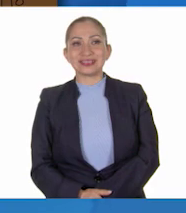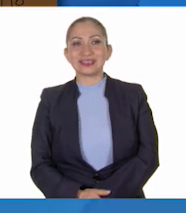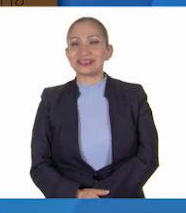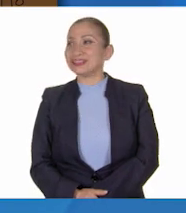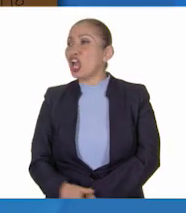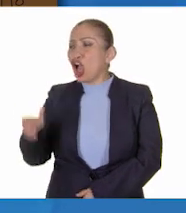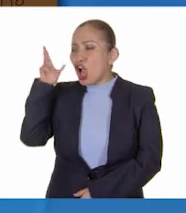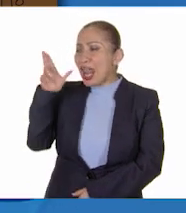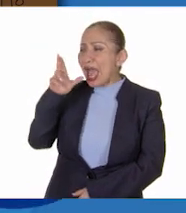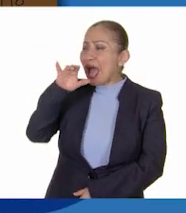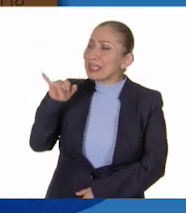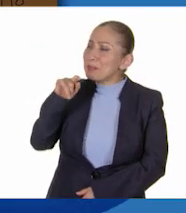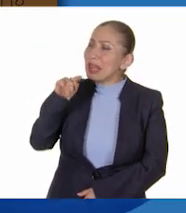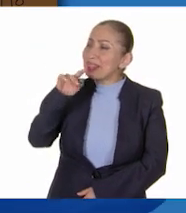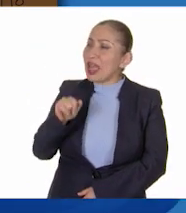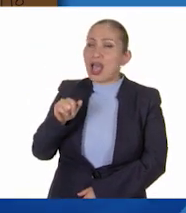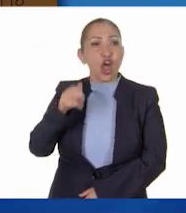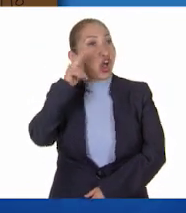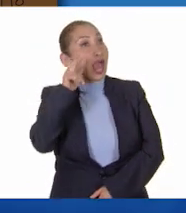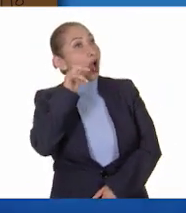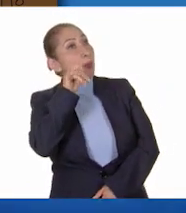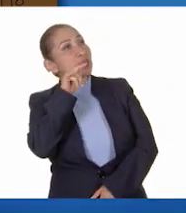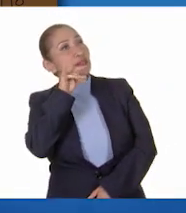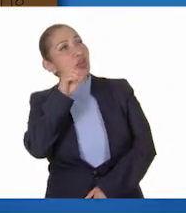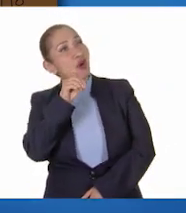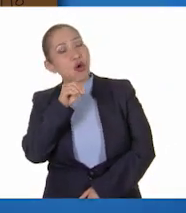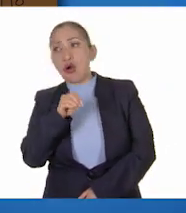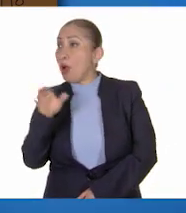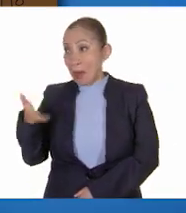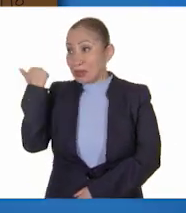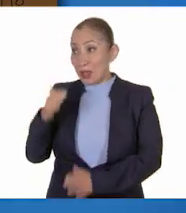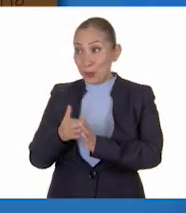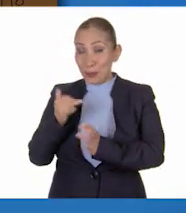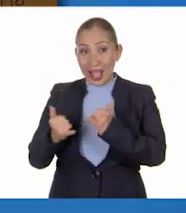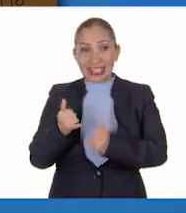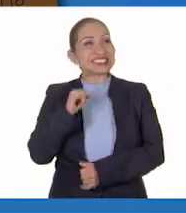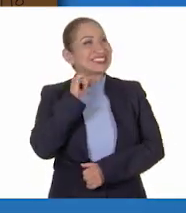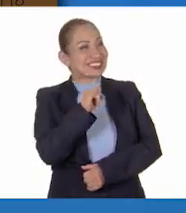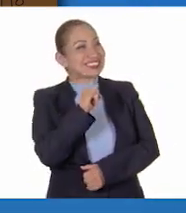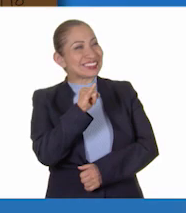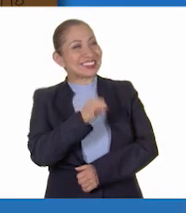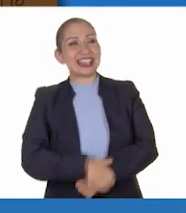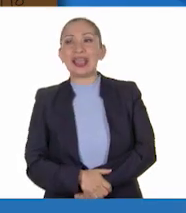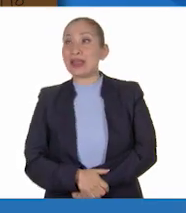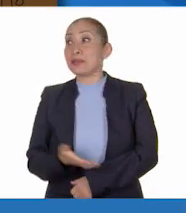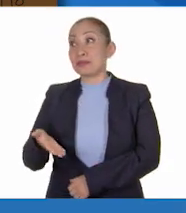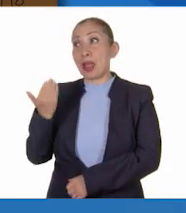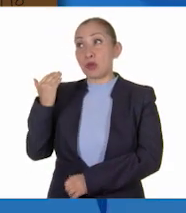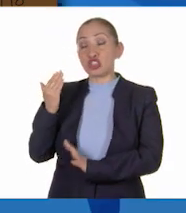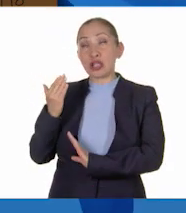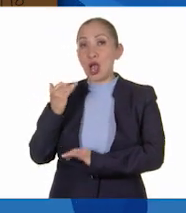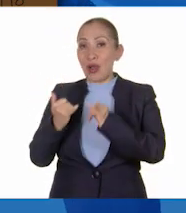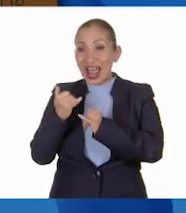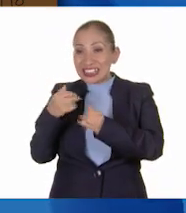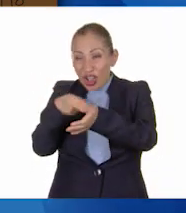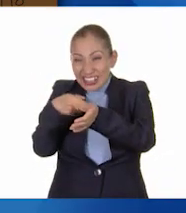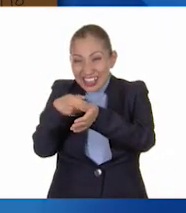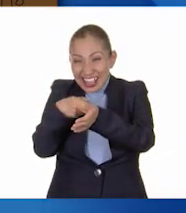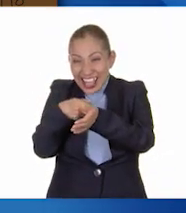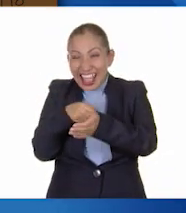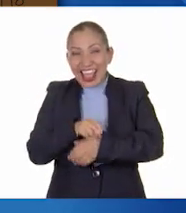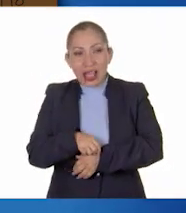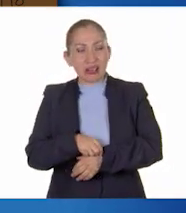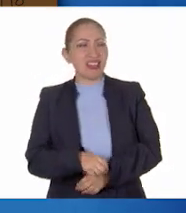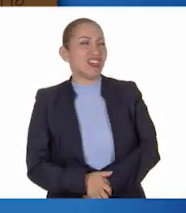¡Hola, Jimenita! ¡Hola, Cupertino! ¡Vamos a jugar! ¡Sí! ¡Vamos a jugar a las escondidillas!